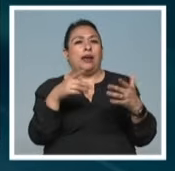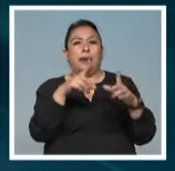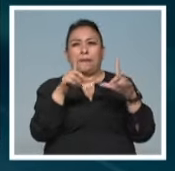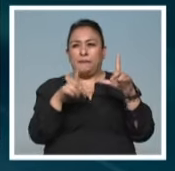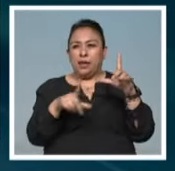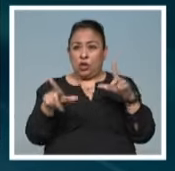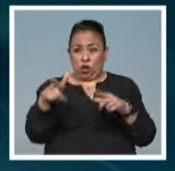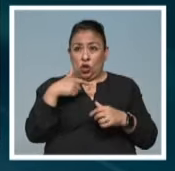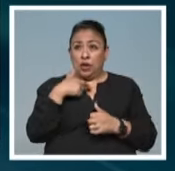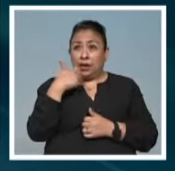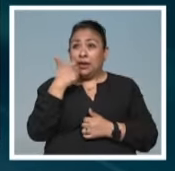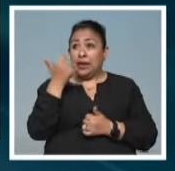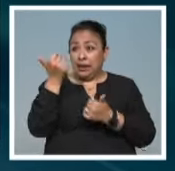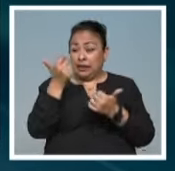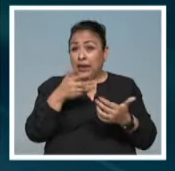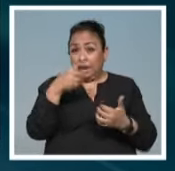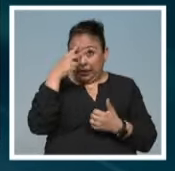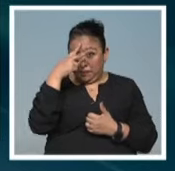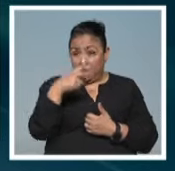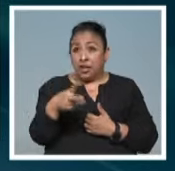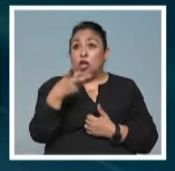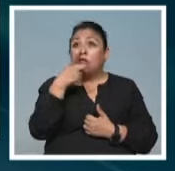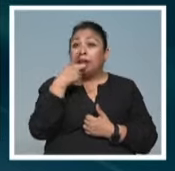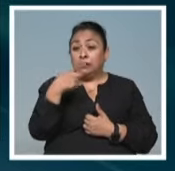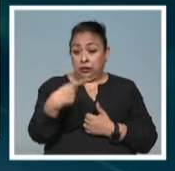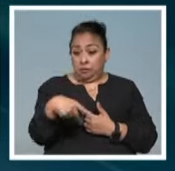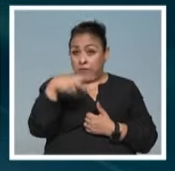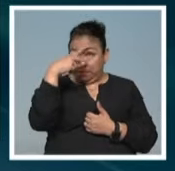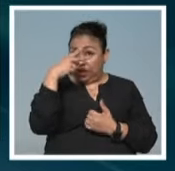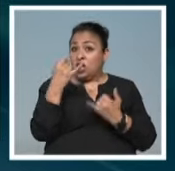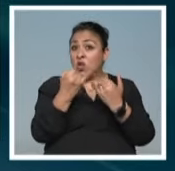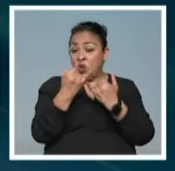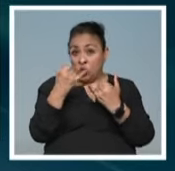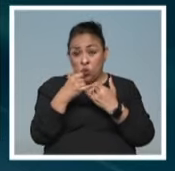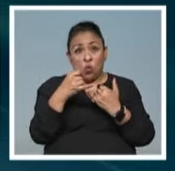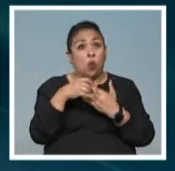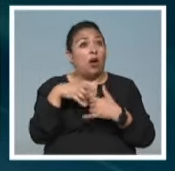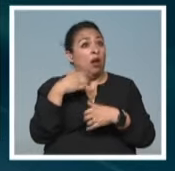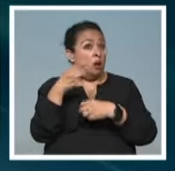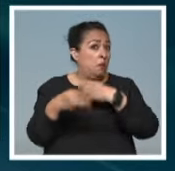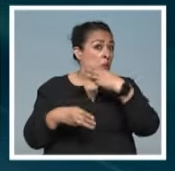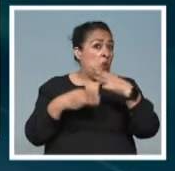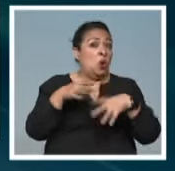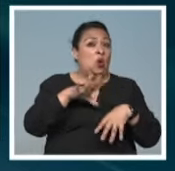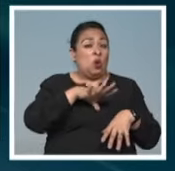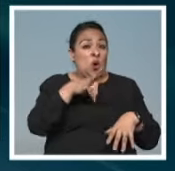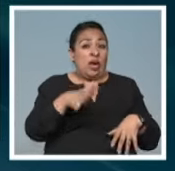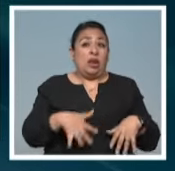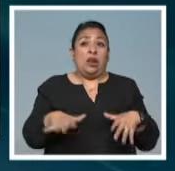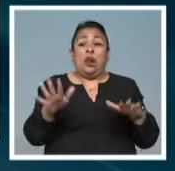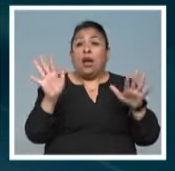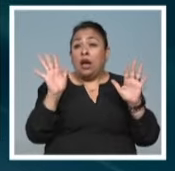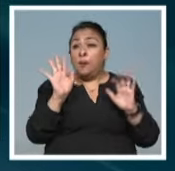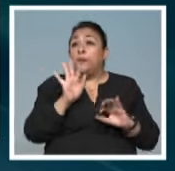él quería traerla a México y decir, los mexicanos también somos universales, también podemos ser más